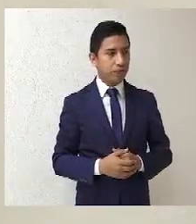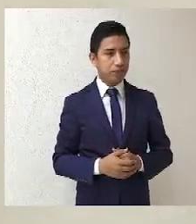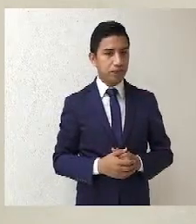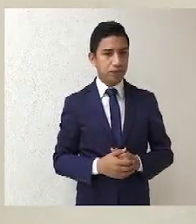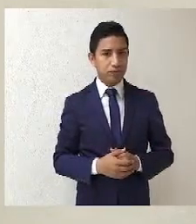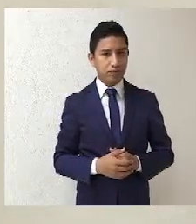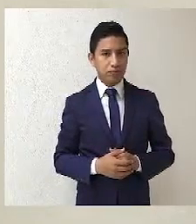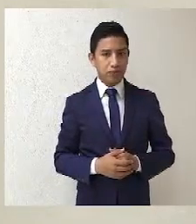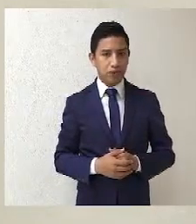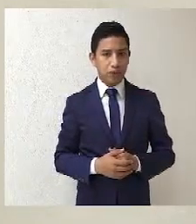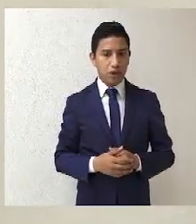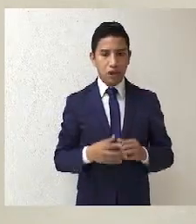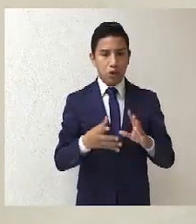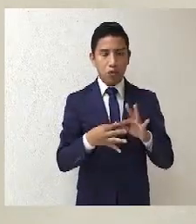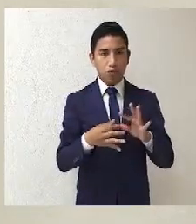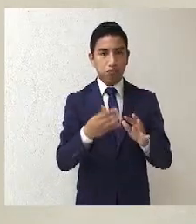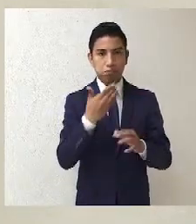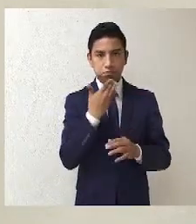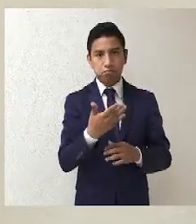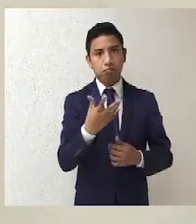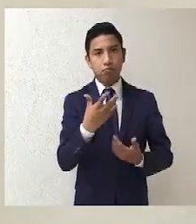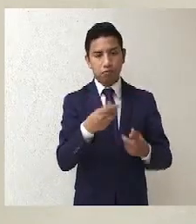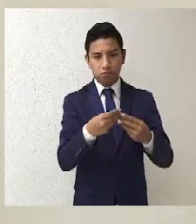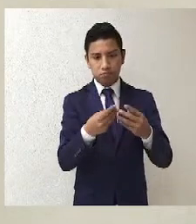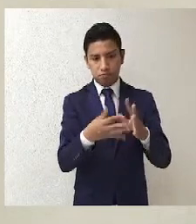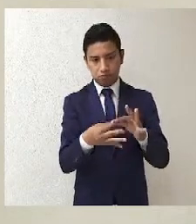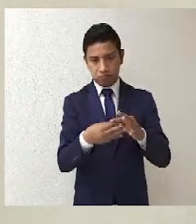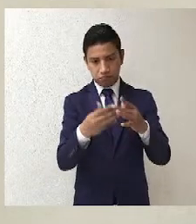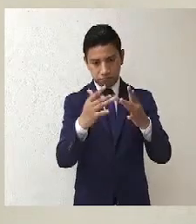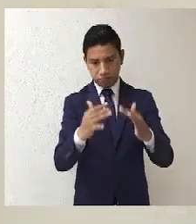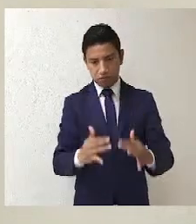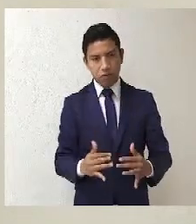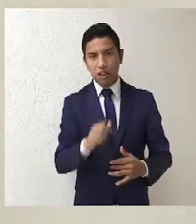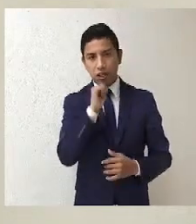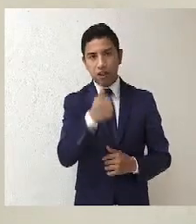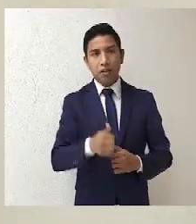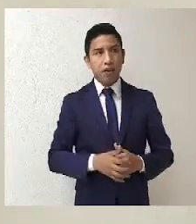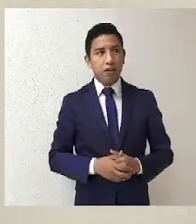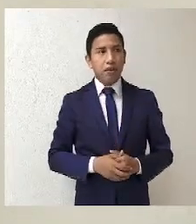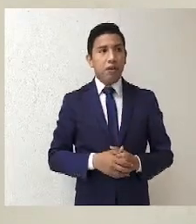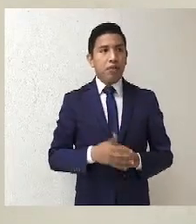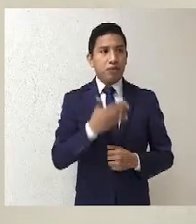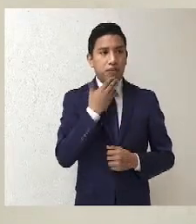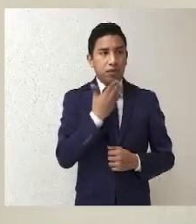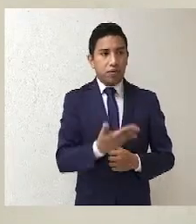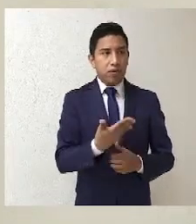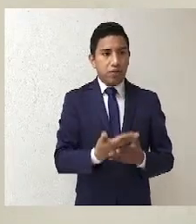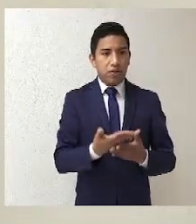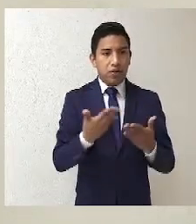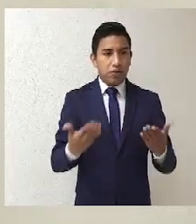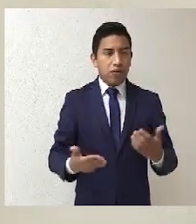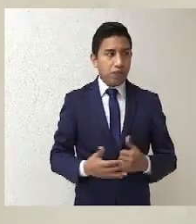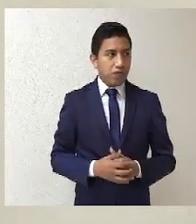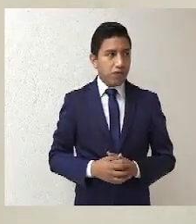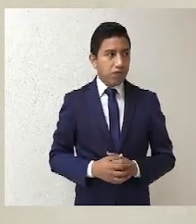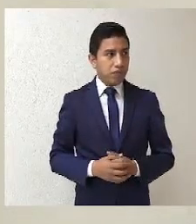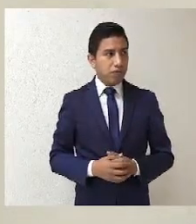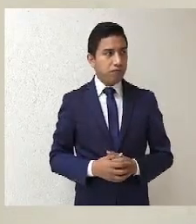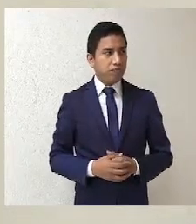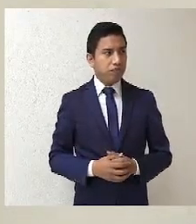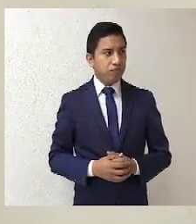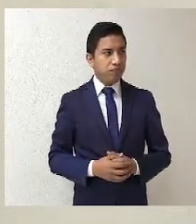El actor no aportó los medios para acreditar la inexistencia de la celebración de la sesión en la que se detenió la aprobación de la precandidatura controvertida.